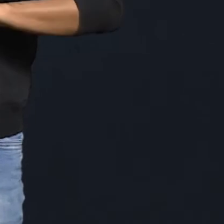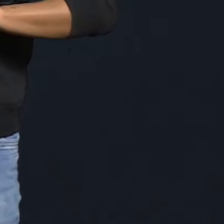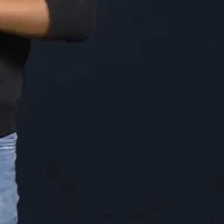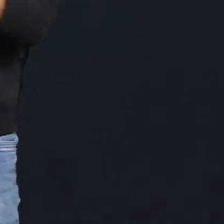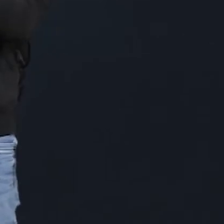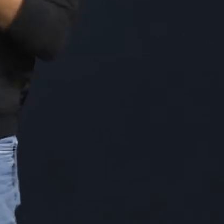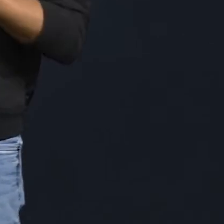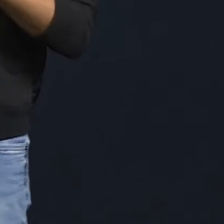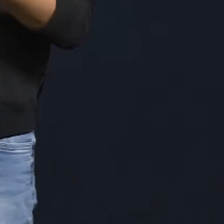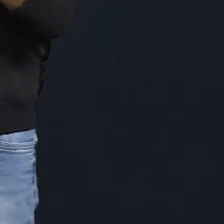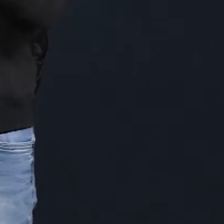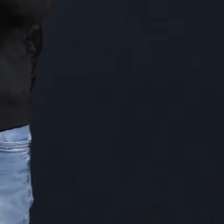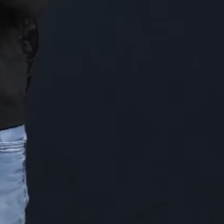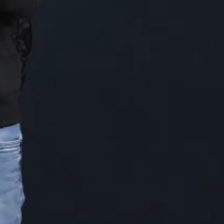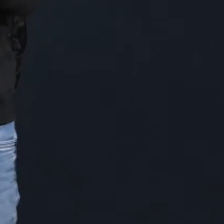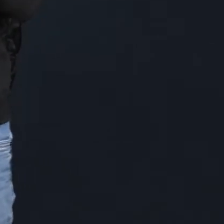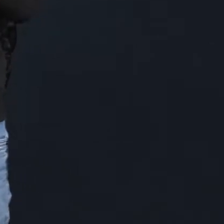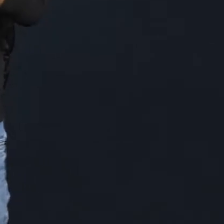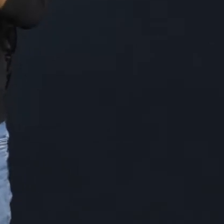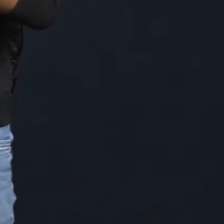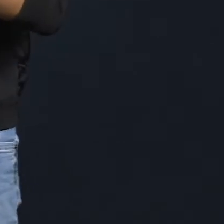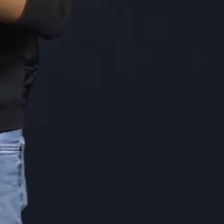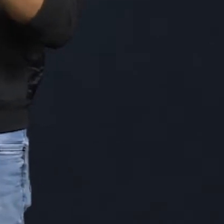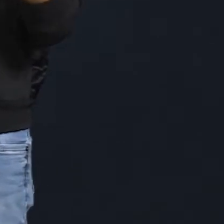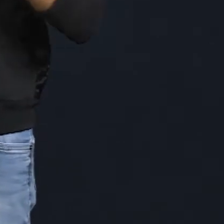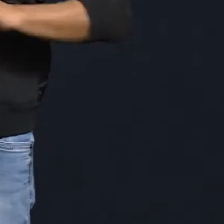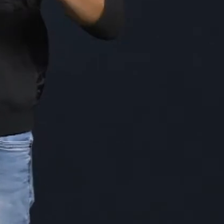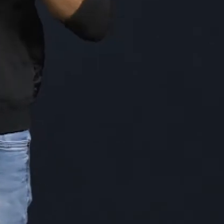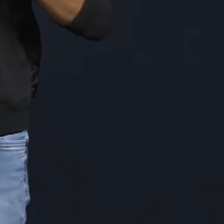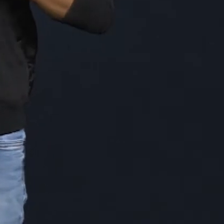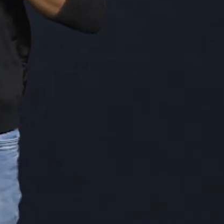metiendo en nominaciones de las que antes no participaban.